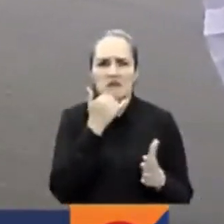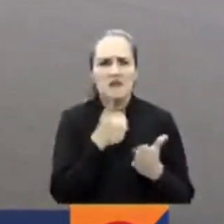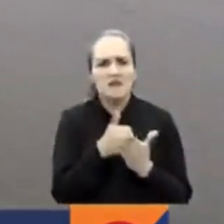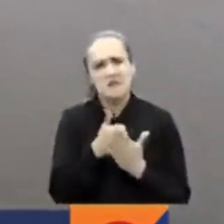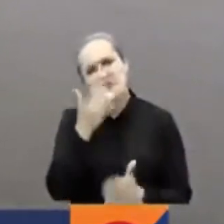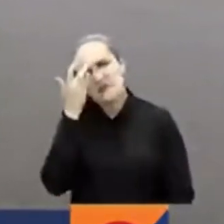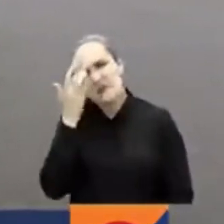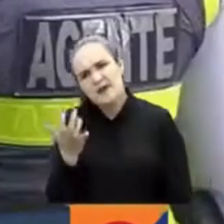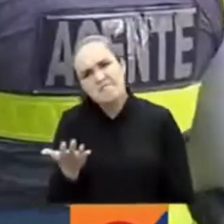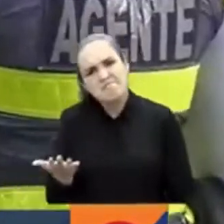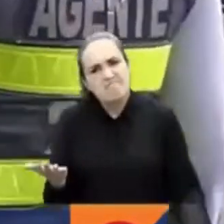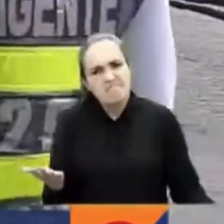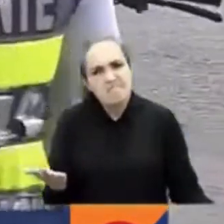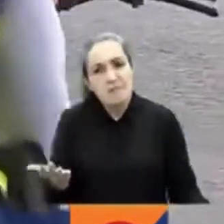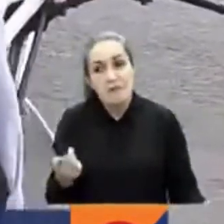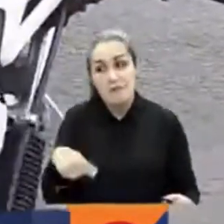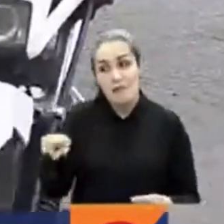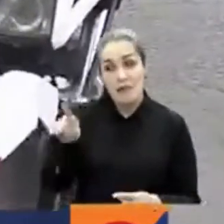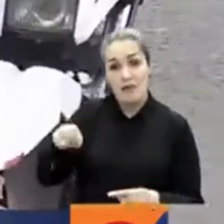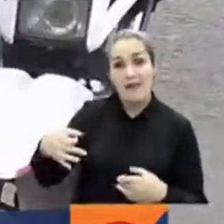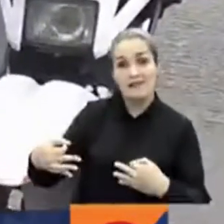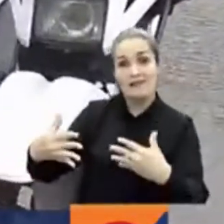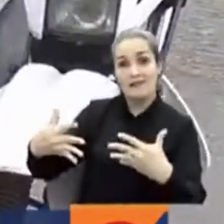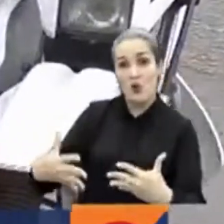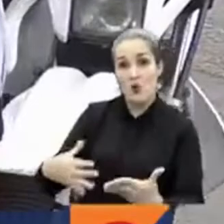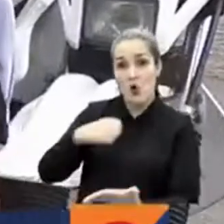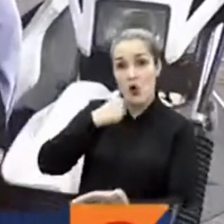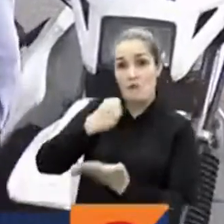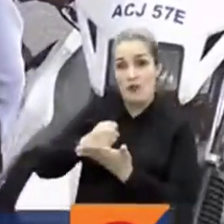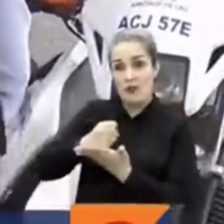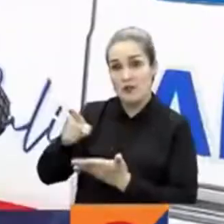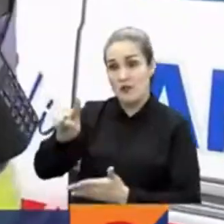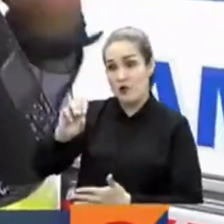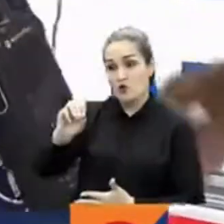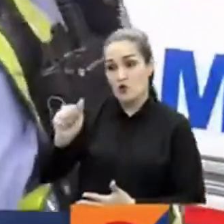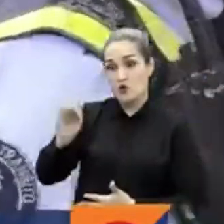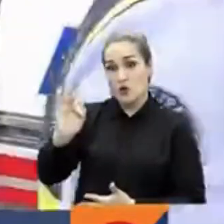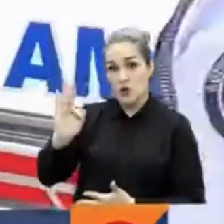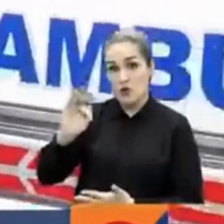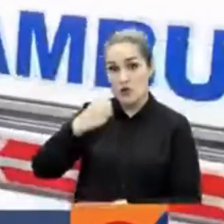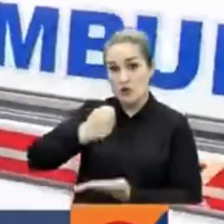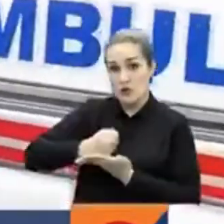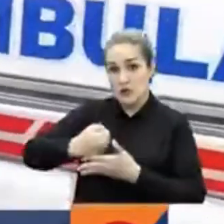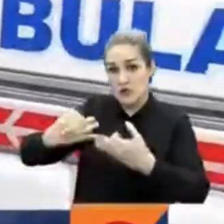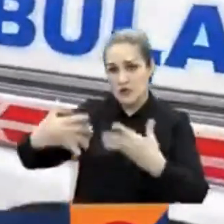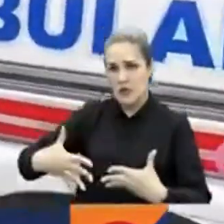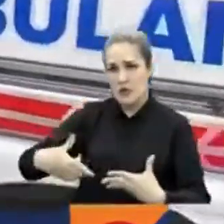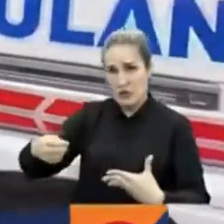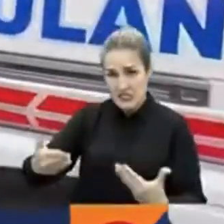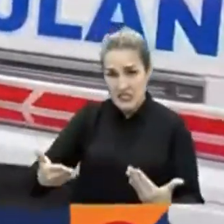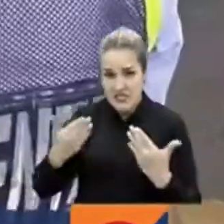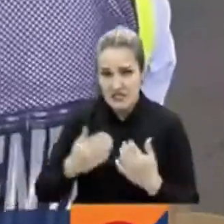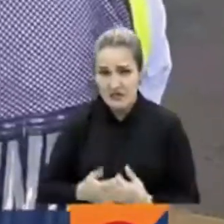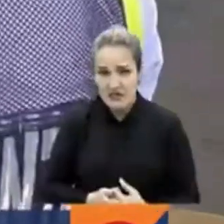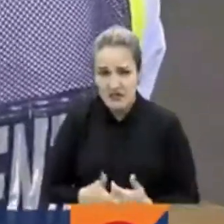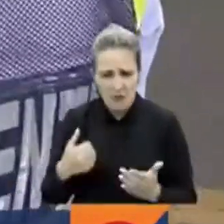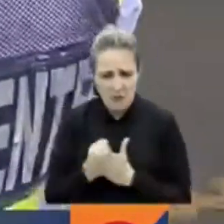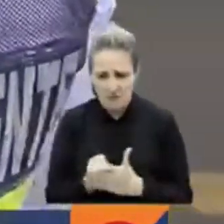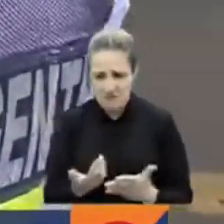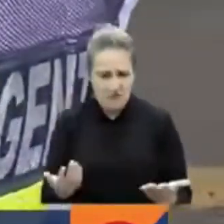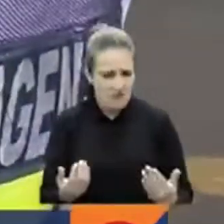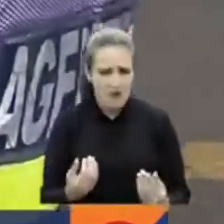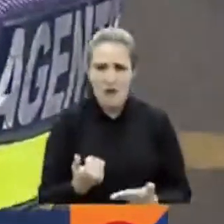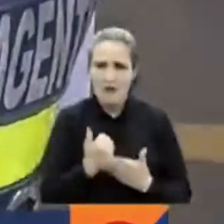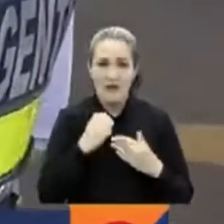Hablamos del seguro obligatorio contra accidentes de tránsito SOAT. ¿Para qué sirve? ¿Es realmente efectivo? Por